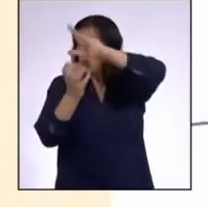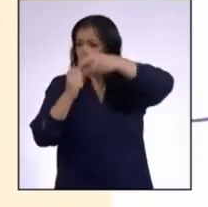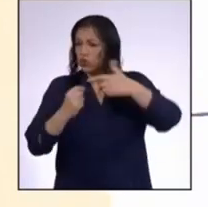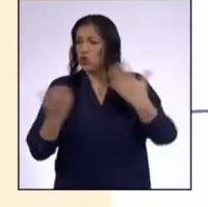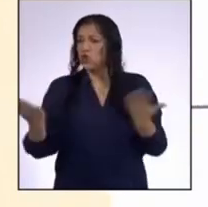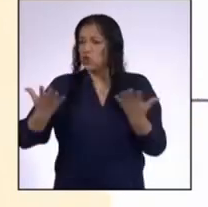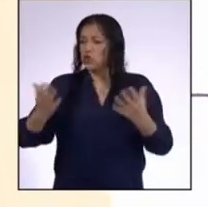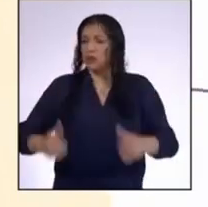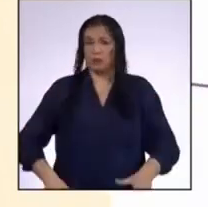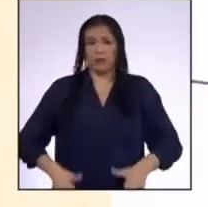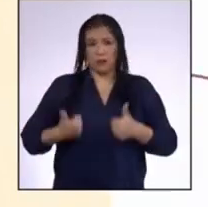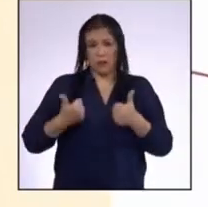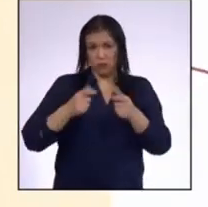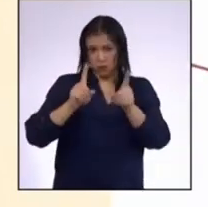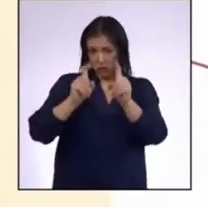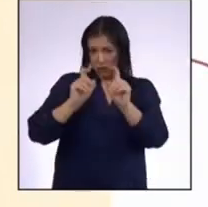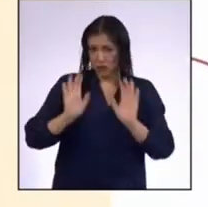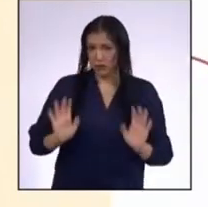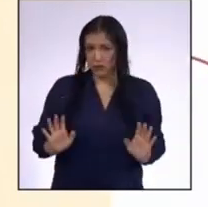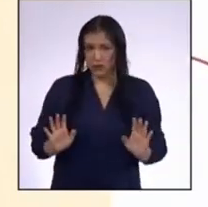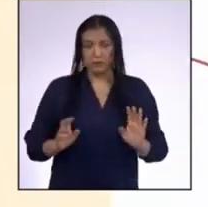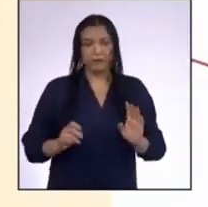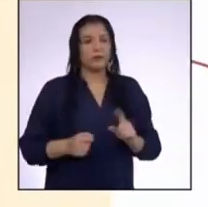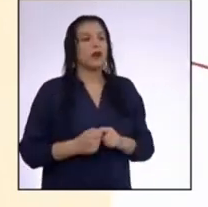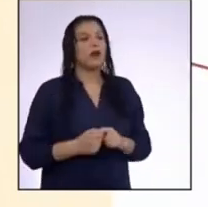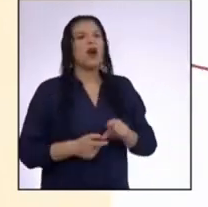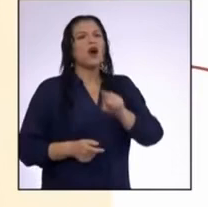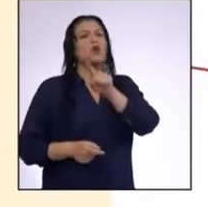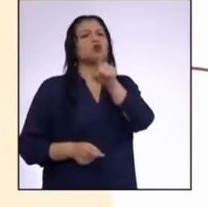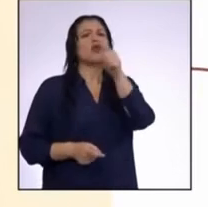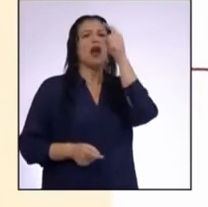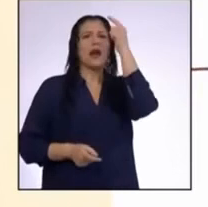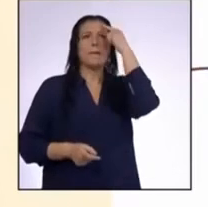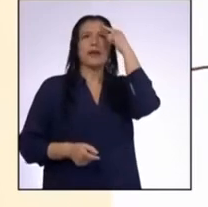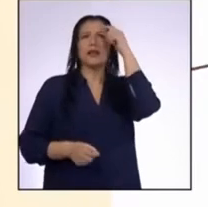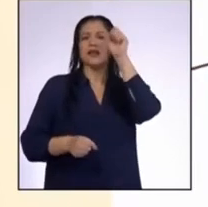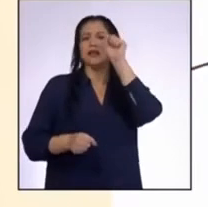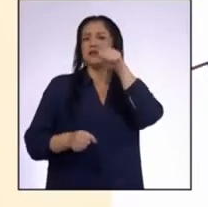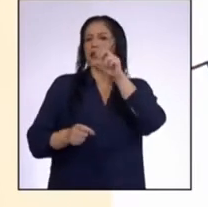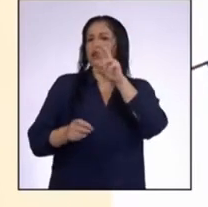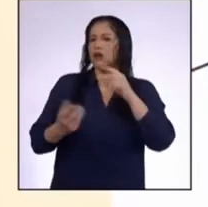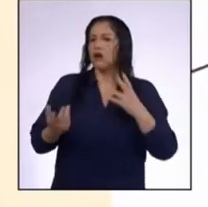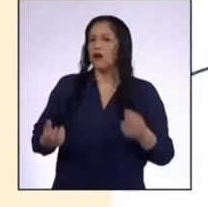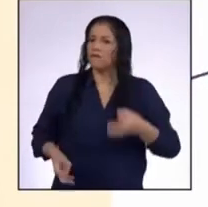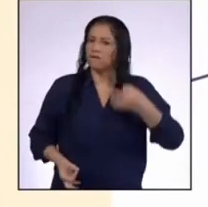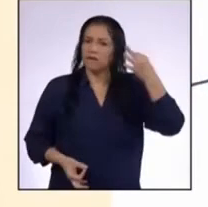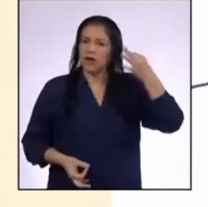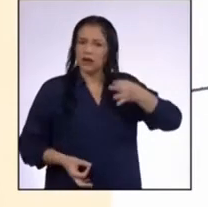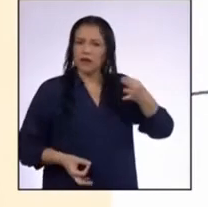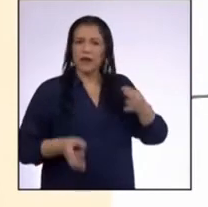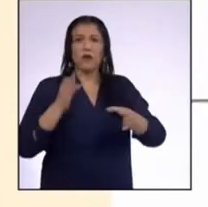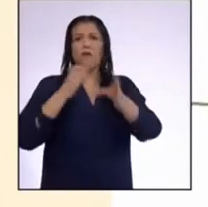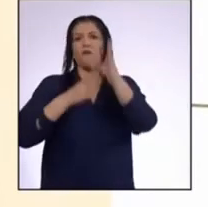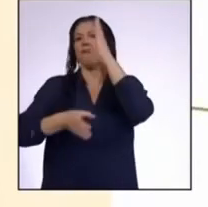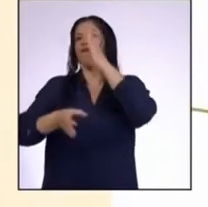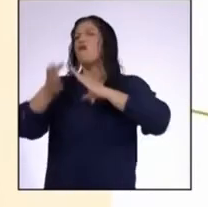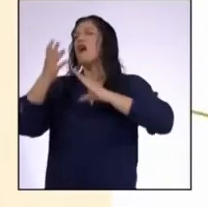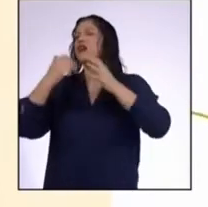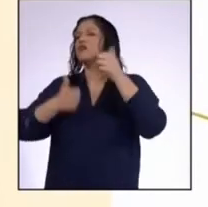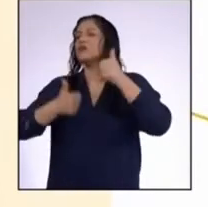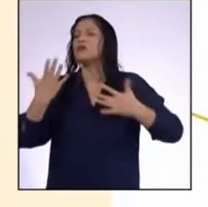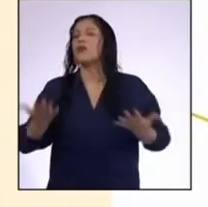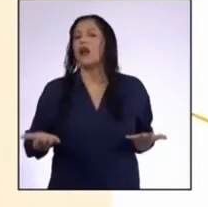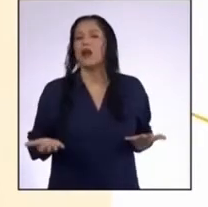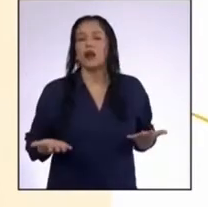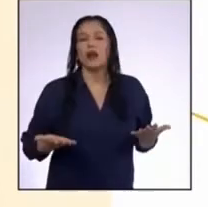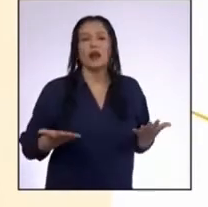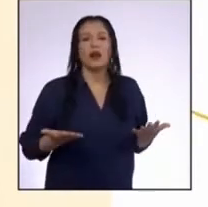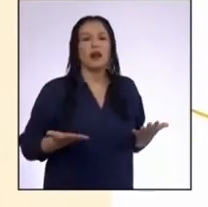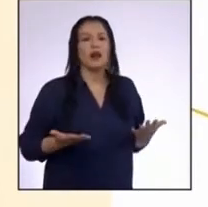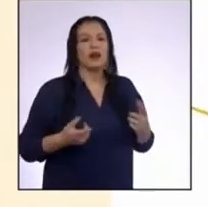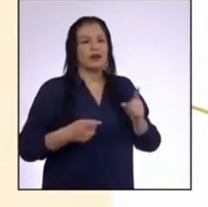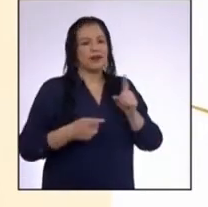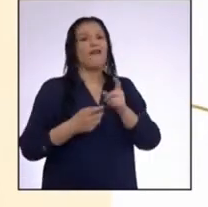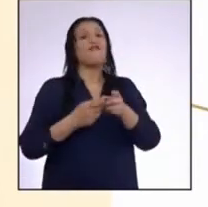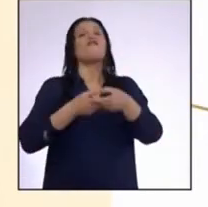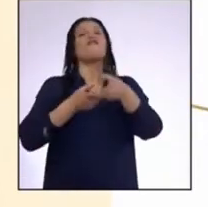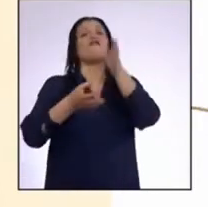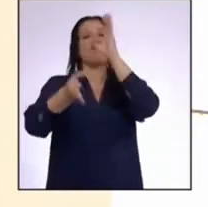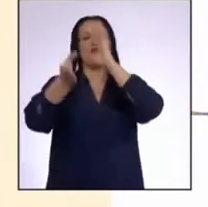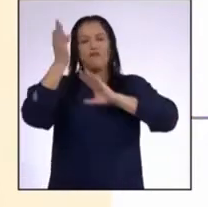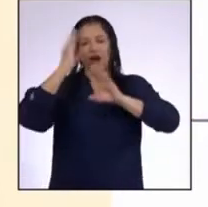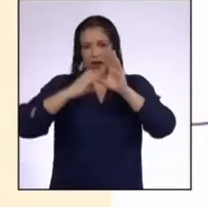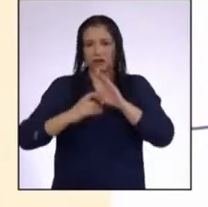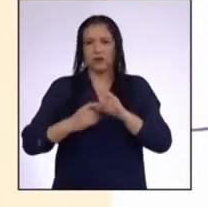nos encontremos? ¿Qué dicen en sus casas? ¿Verdadero o falso? Es falso